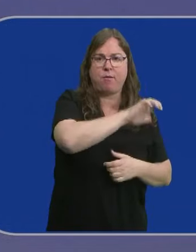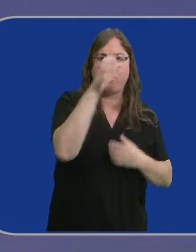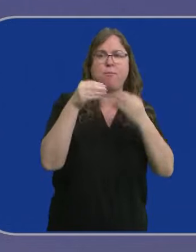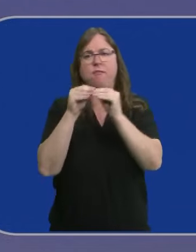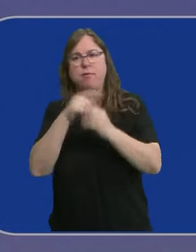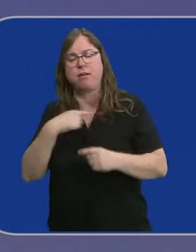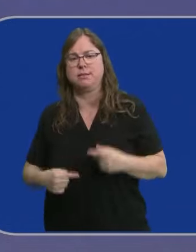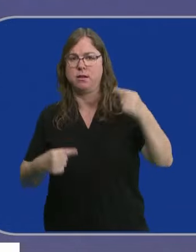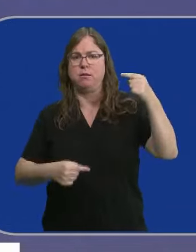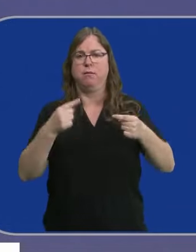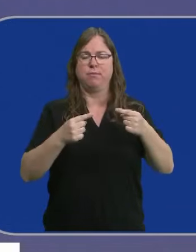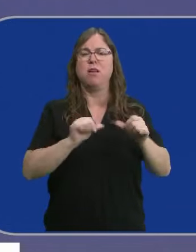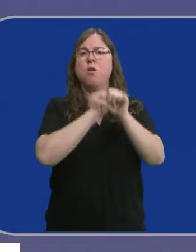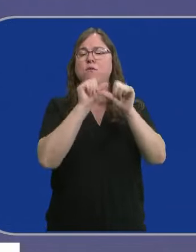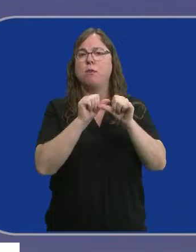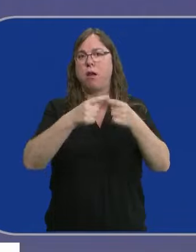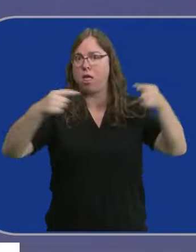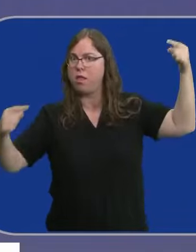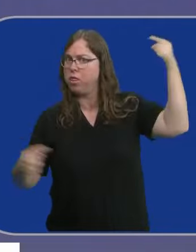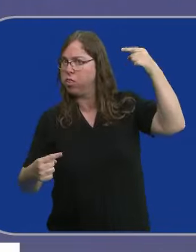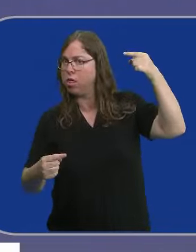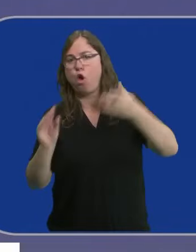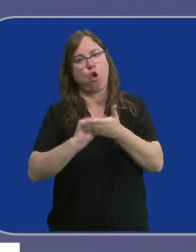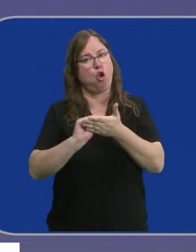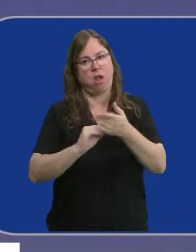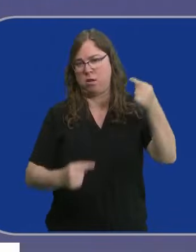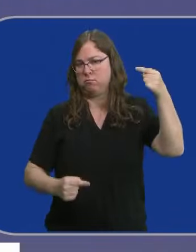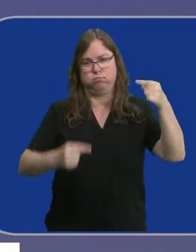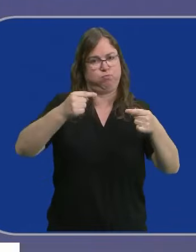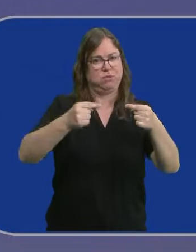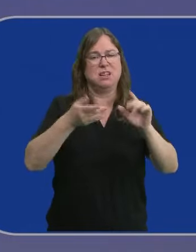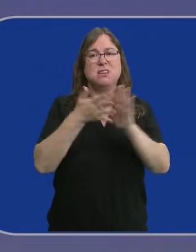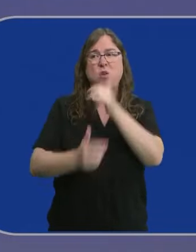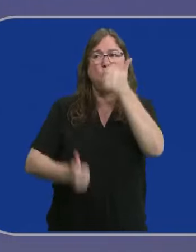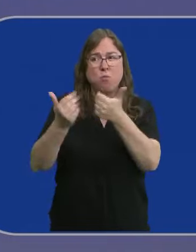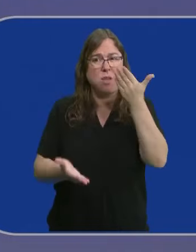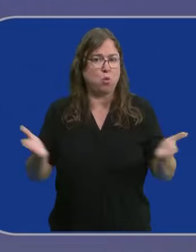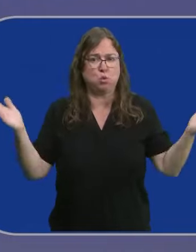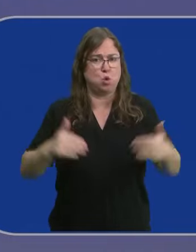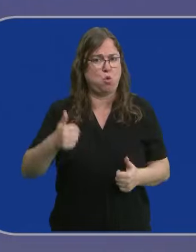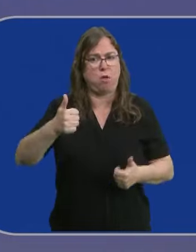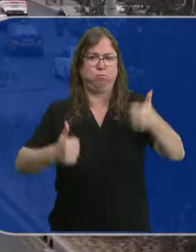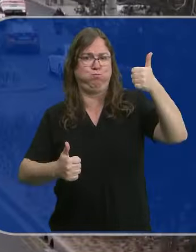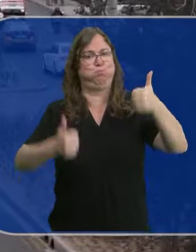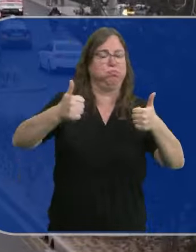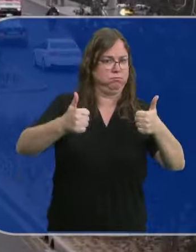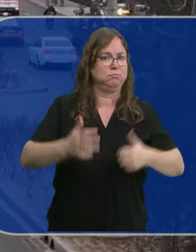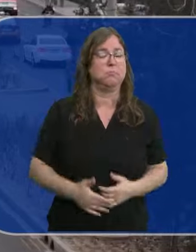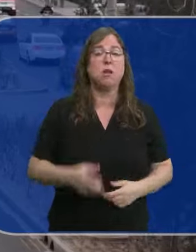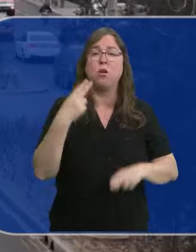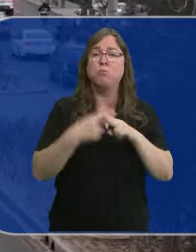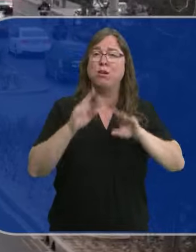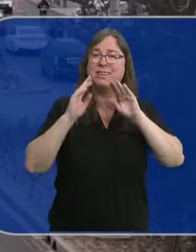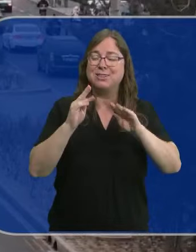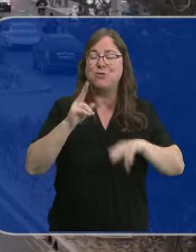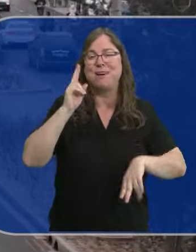un medio para corregir un desequilibrio, una situación de competencia desleal. Las políticas